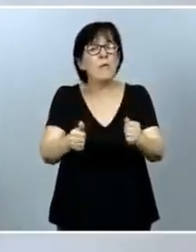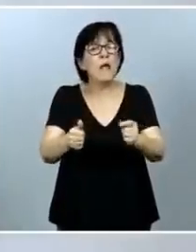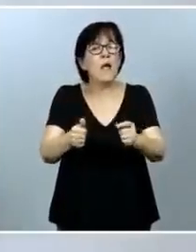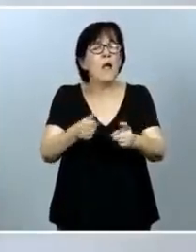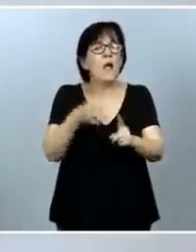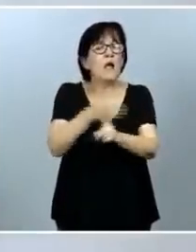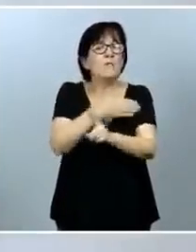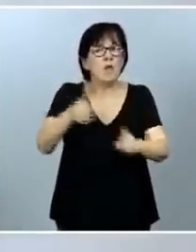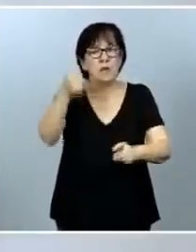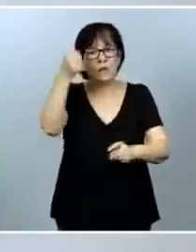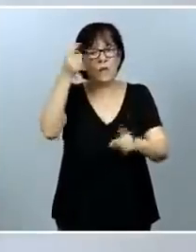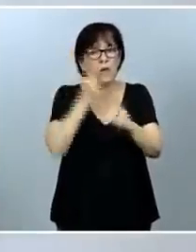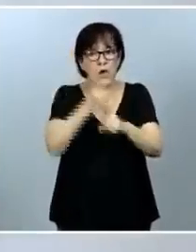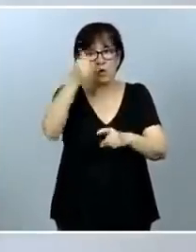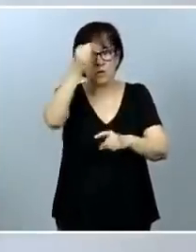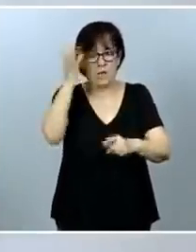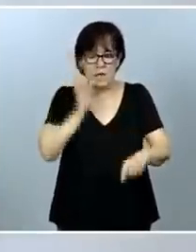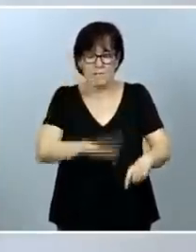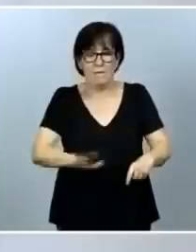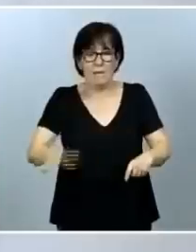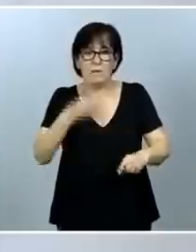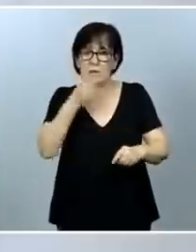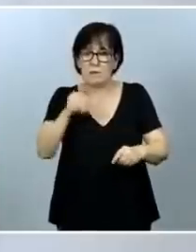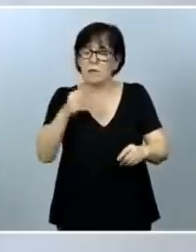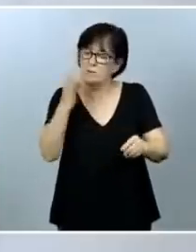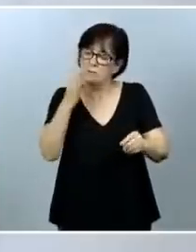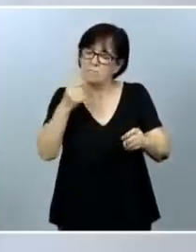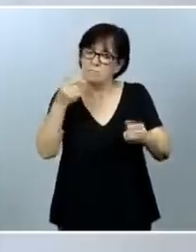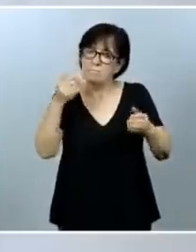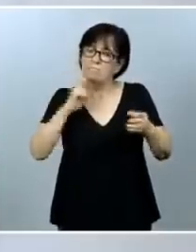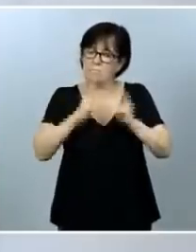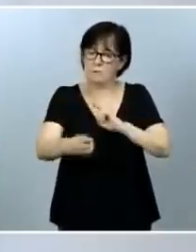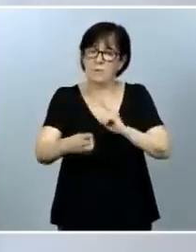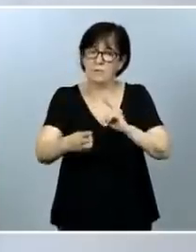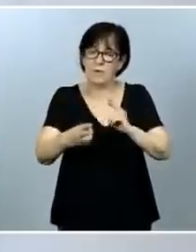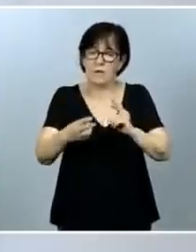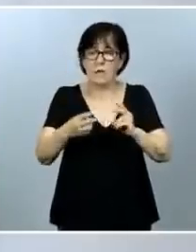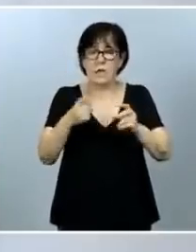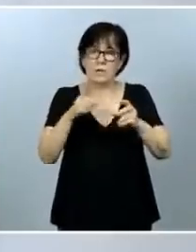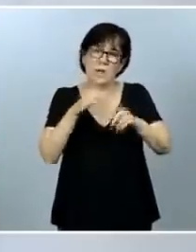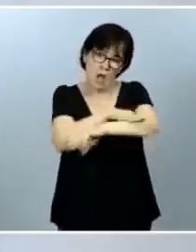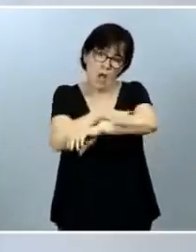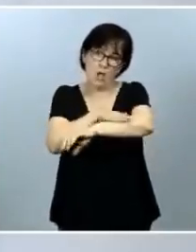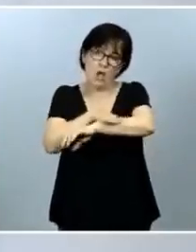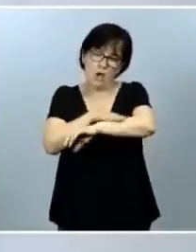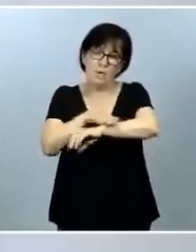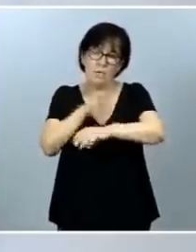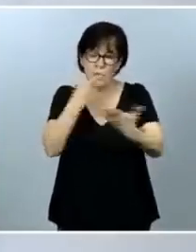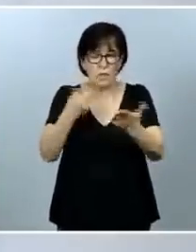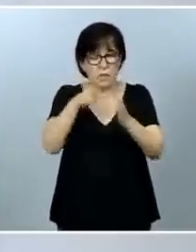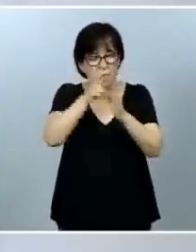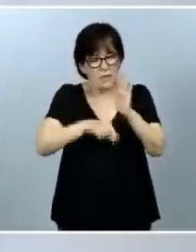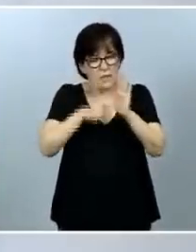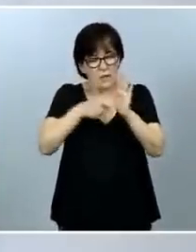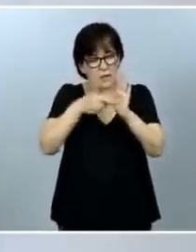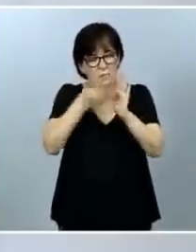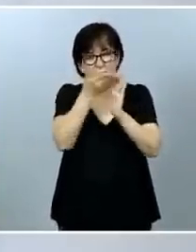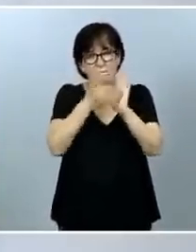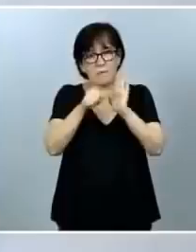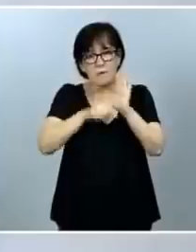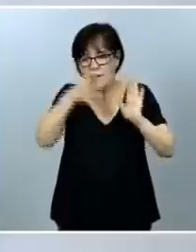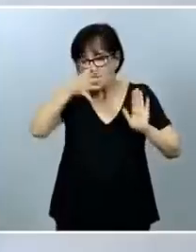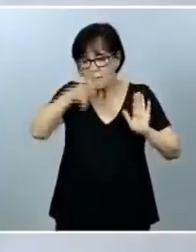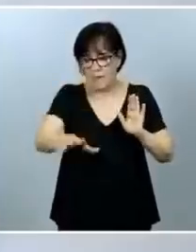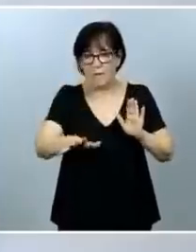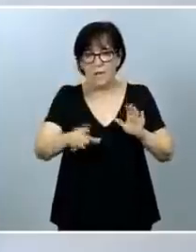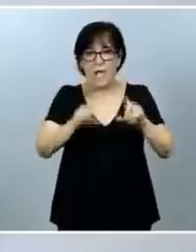adolescencia, que requiere una respuesta específica por parte de los poderes públicos. Para ello, se regula un canal específico de denuncia entre la Agencia